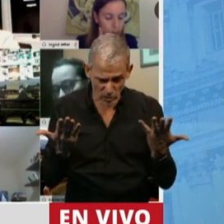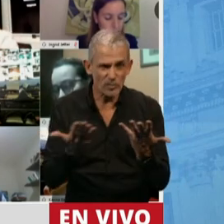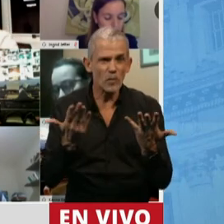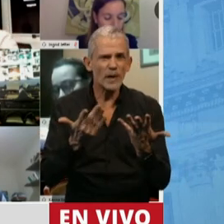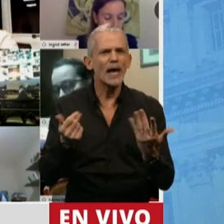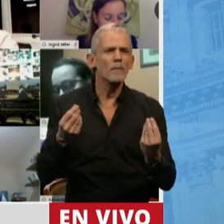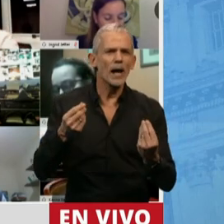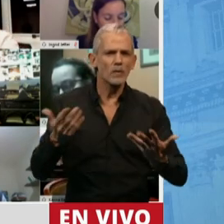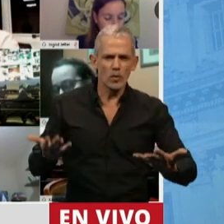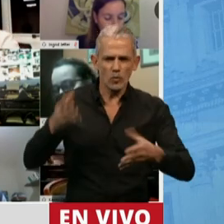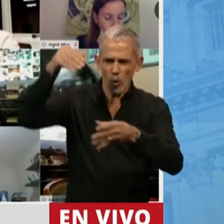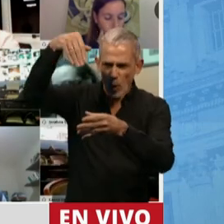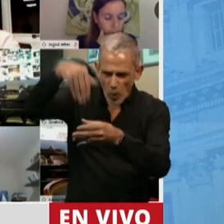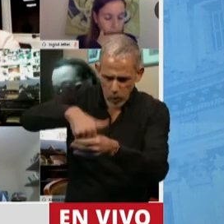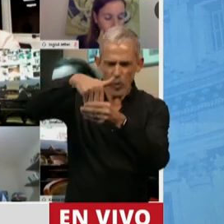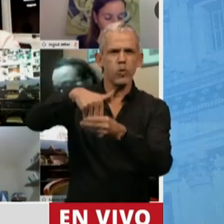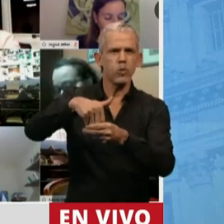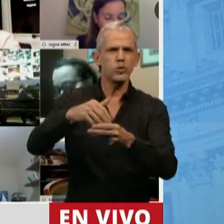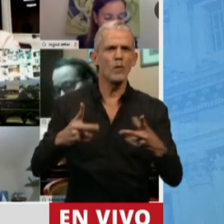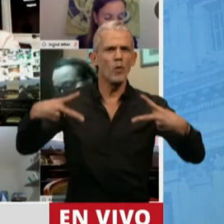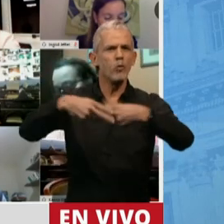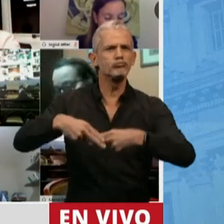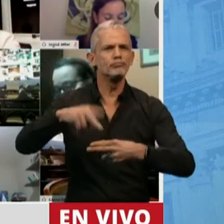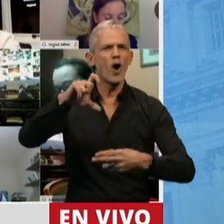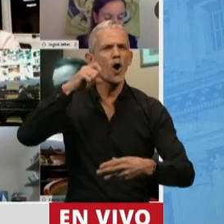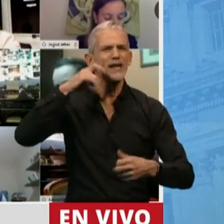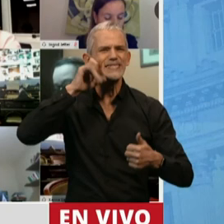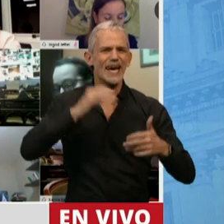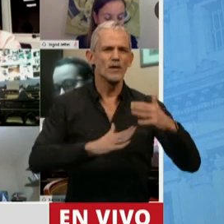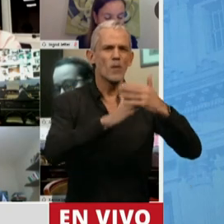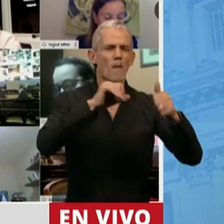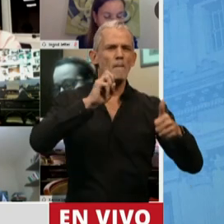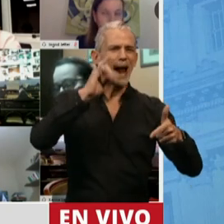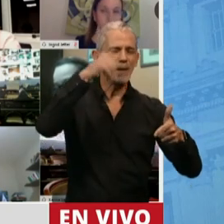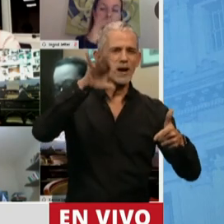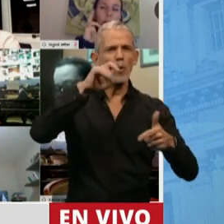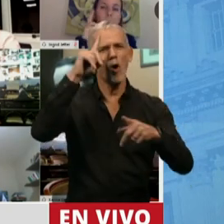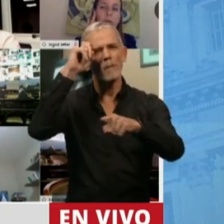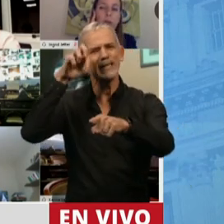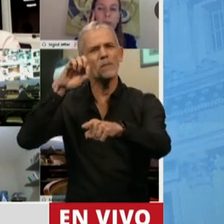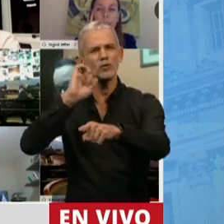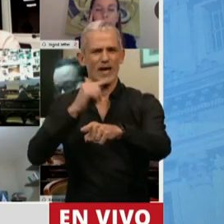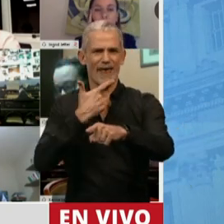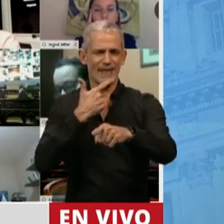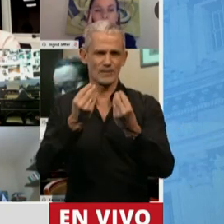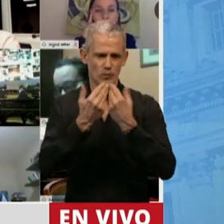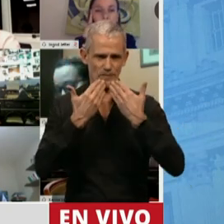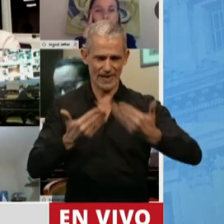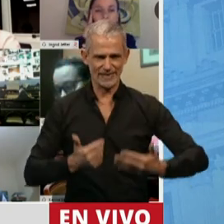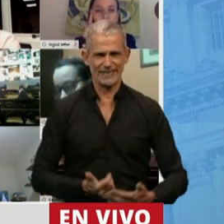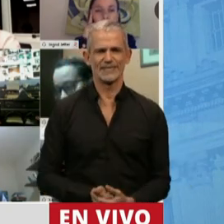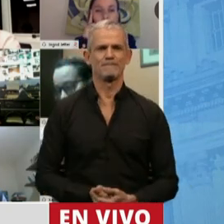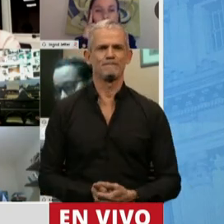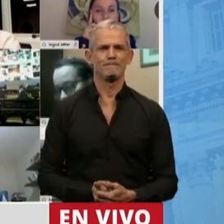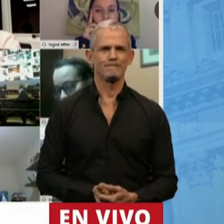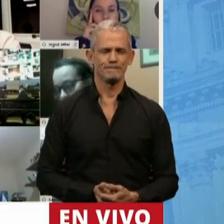para levantarlas y botar un recorte del CONICET, del Malbran o del Hospital Posadas. Muchas gracias, señora Presidenta.